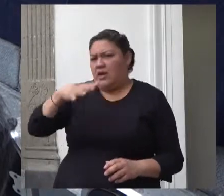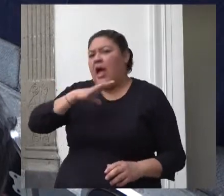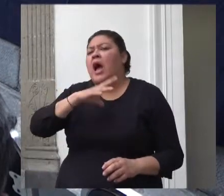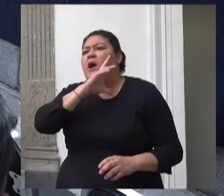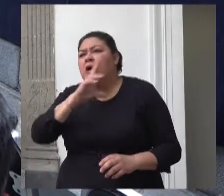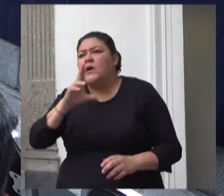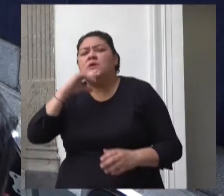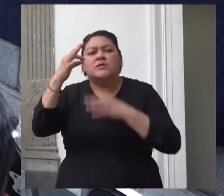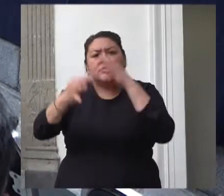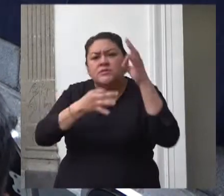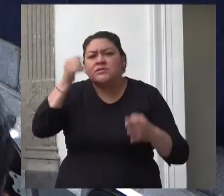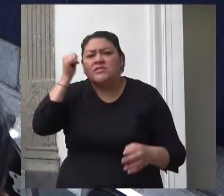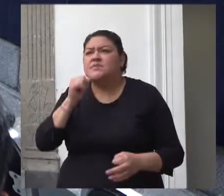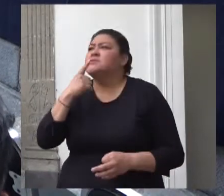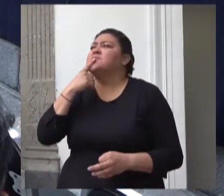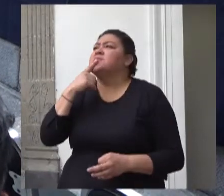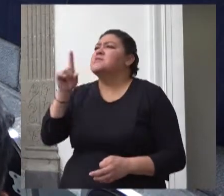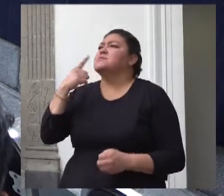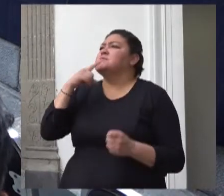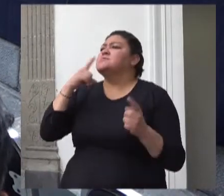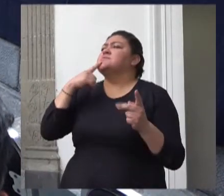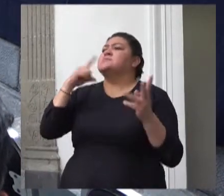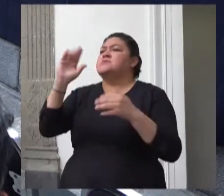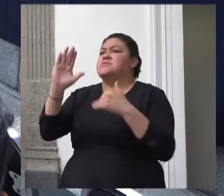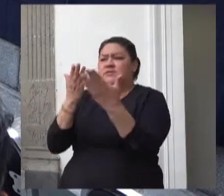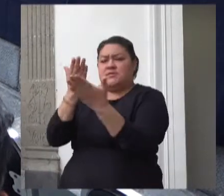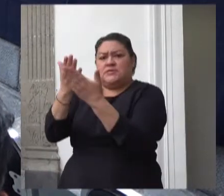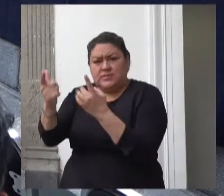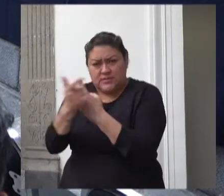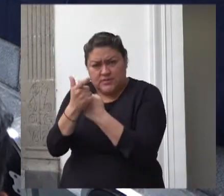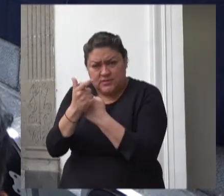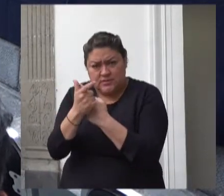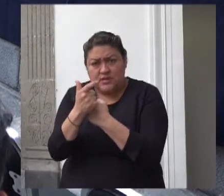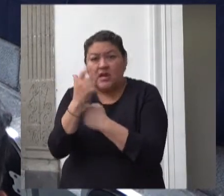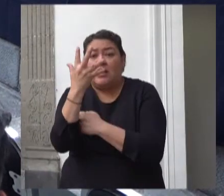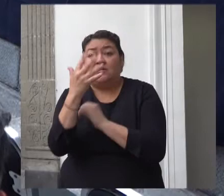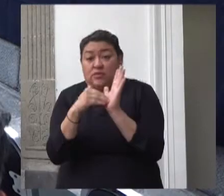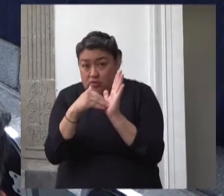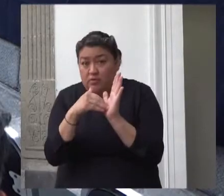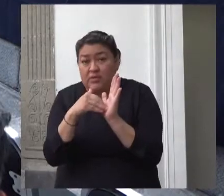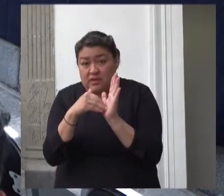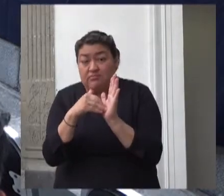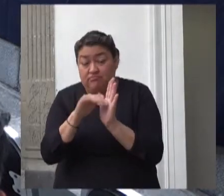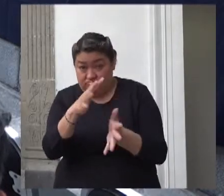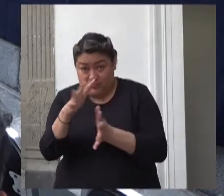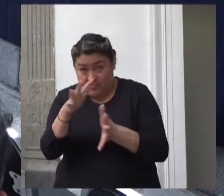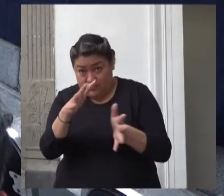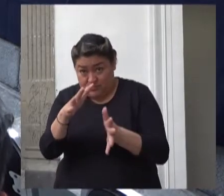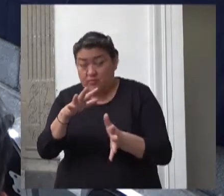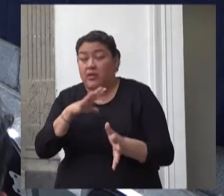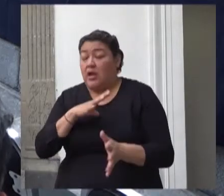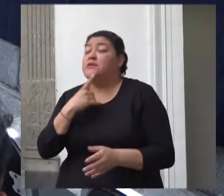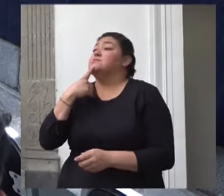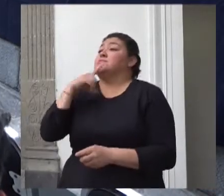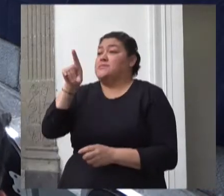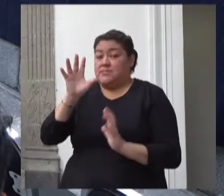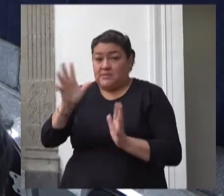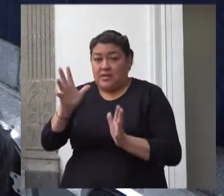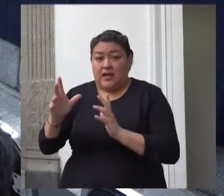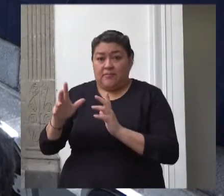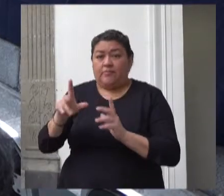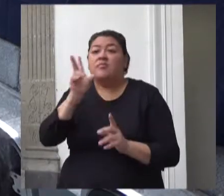comunicación más de 5 mil amparos tramitados en consecuencia estaremos desde luego